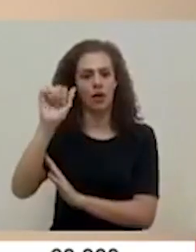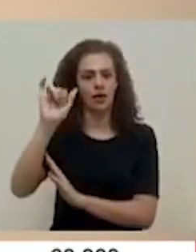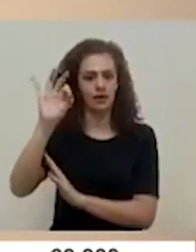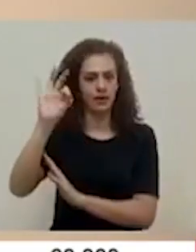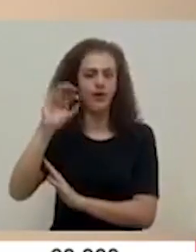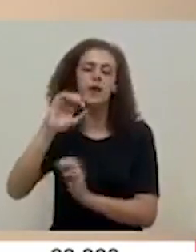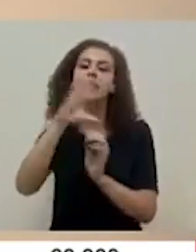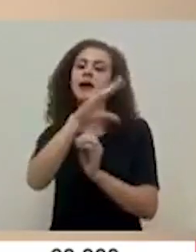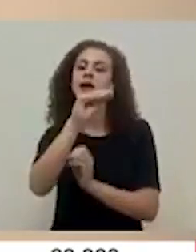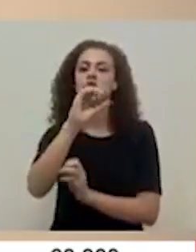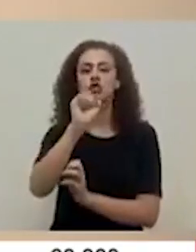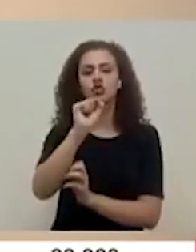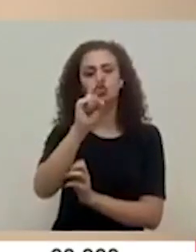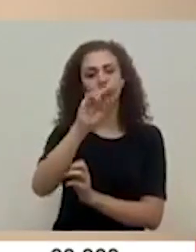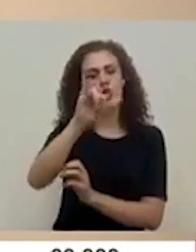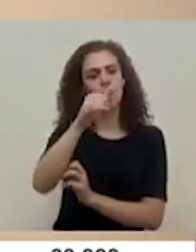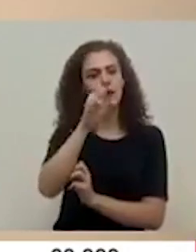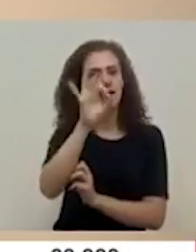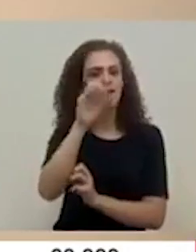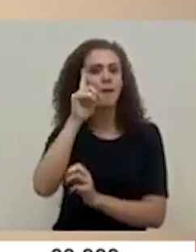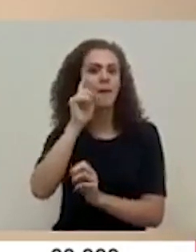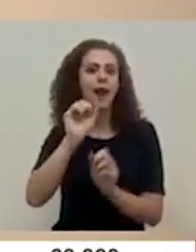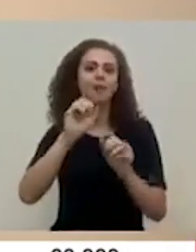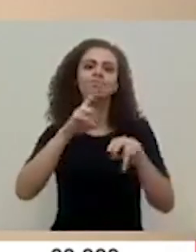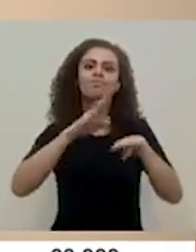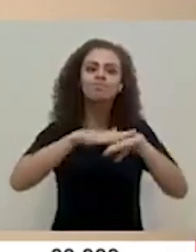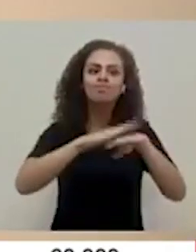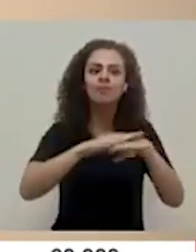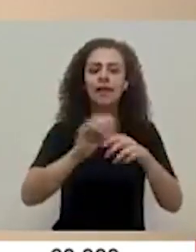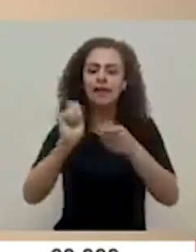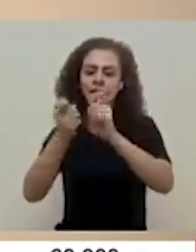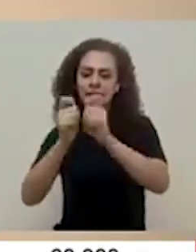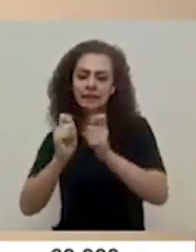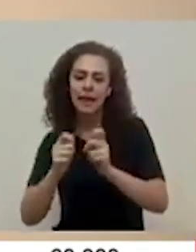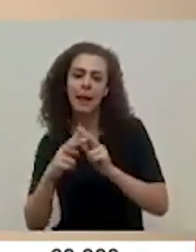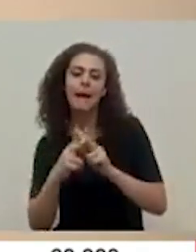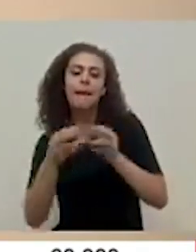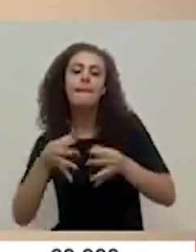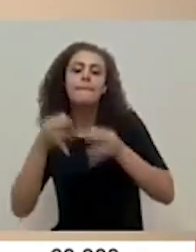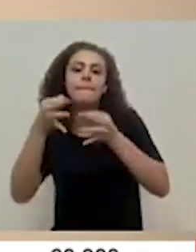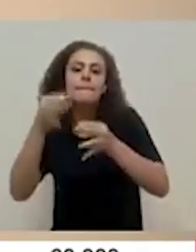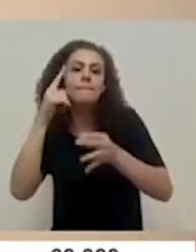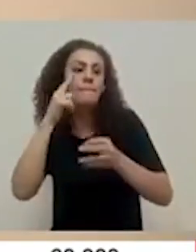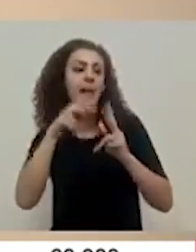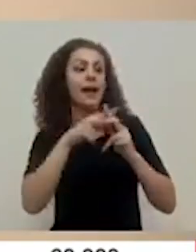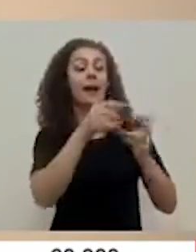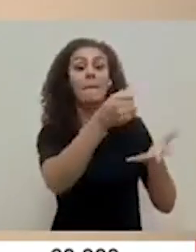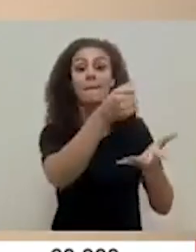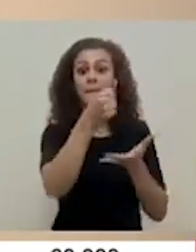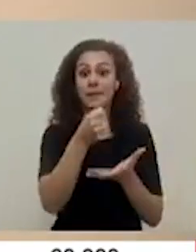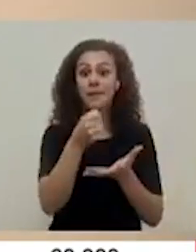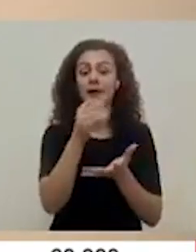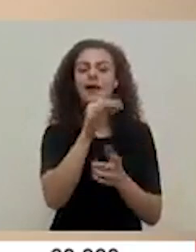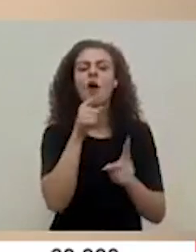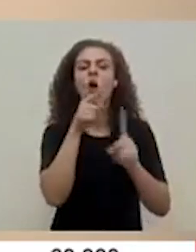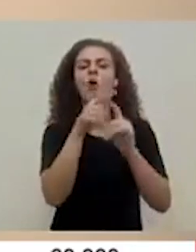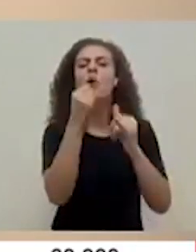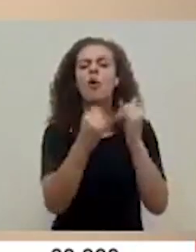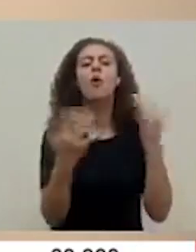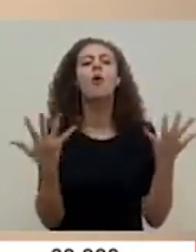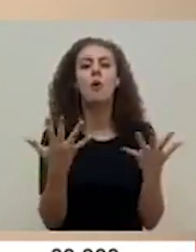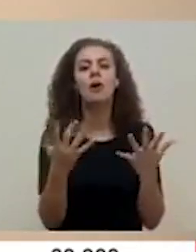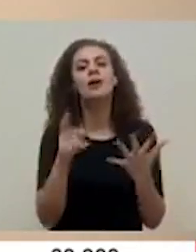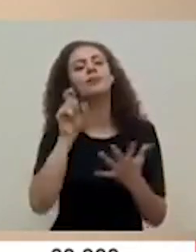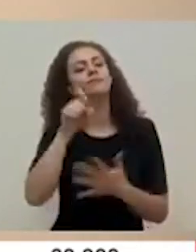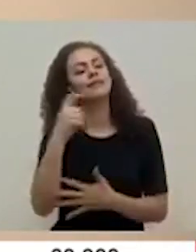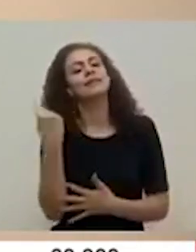la SUGEF para permitir readecuaciones y prórrogas de créditos y también cuyo objetivo final es y